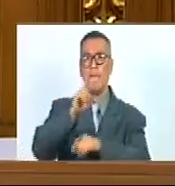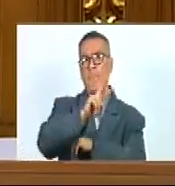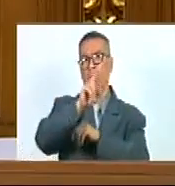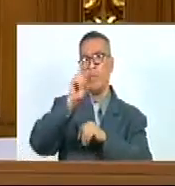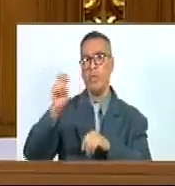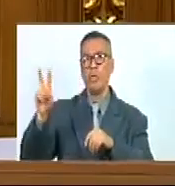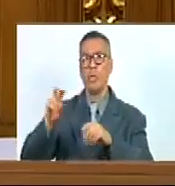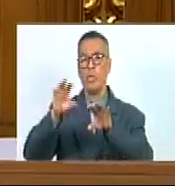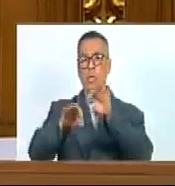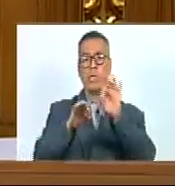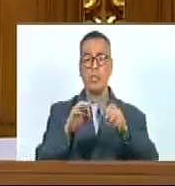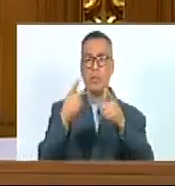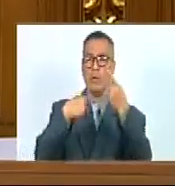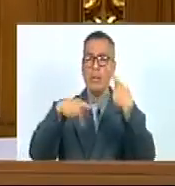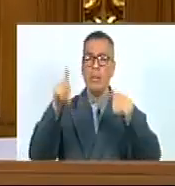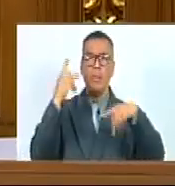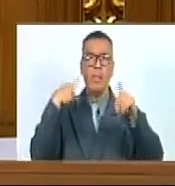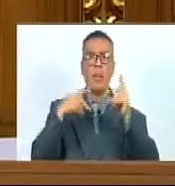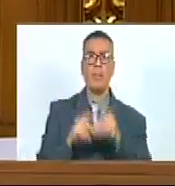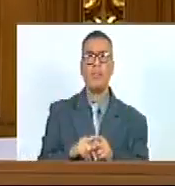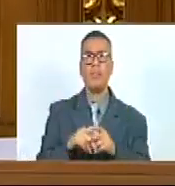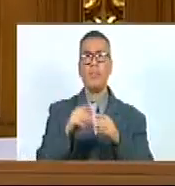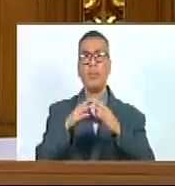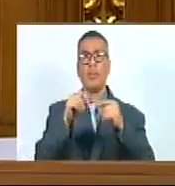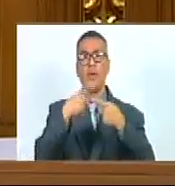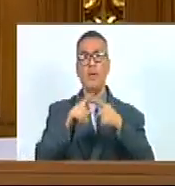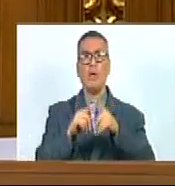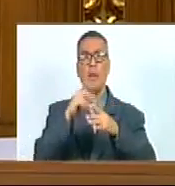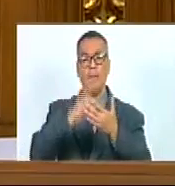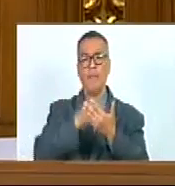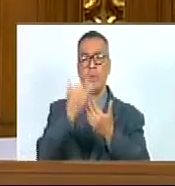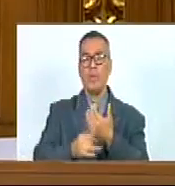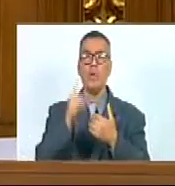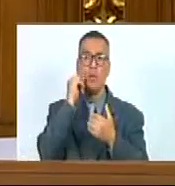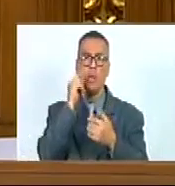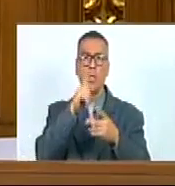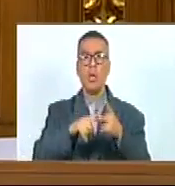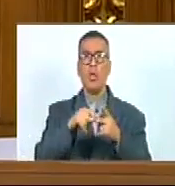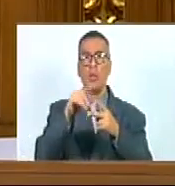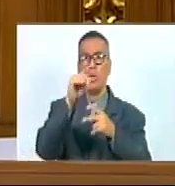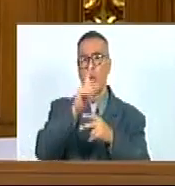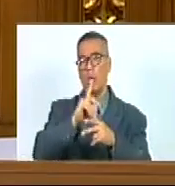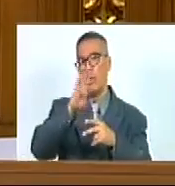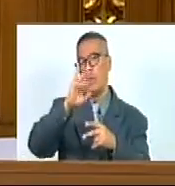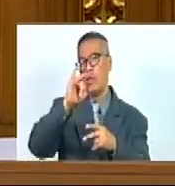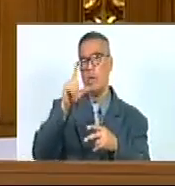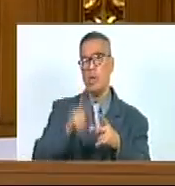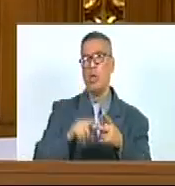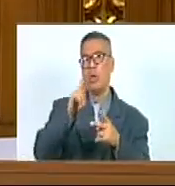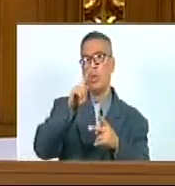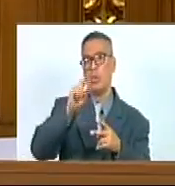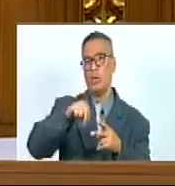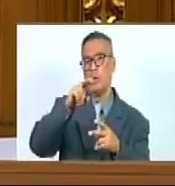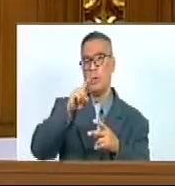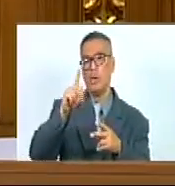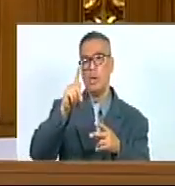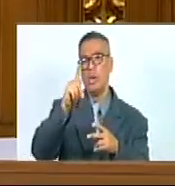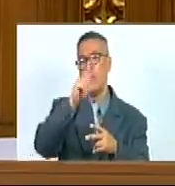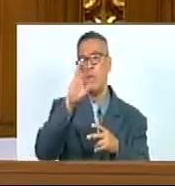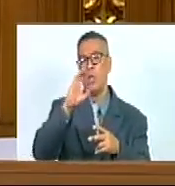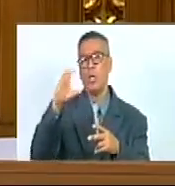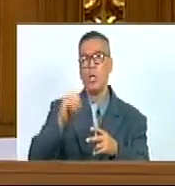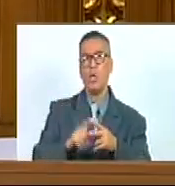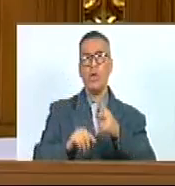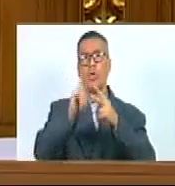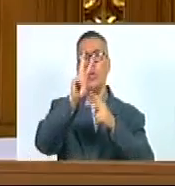zonas De interés turístico En el contexto Del programa Del hombre Y la biósfera De la UNESCO Venezuela Ha declarado